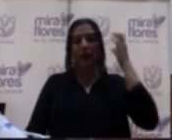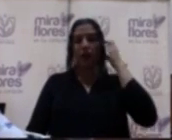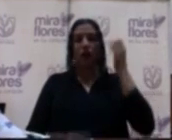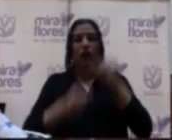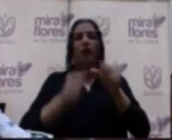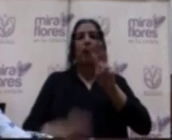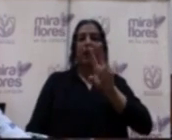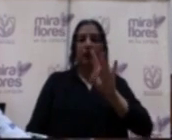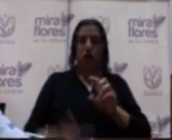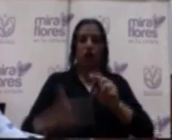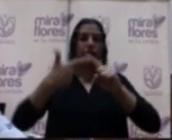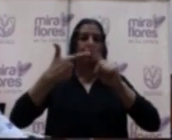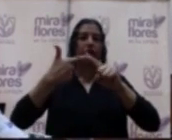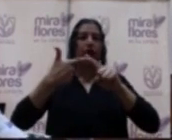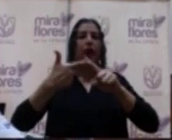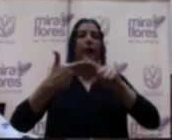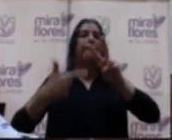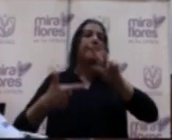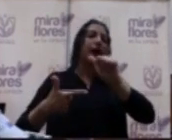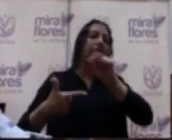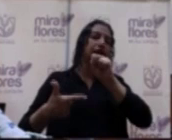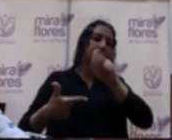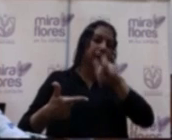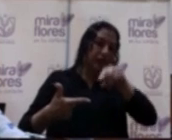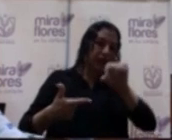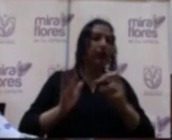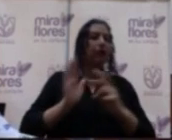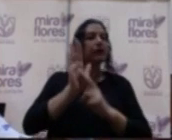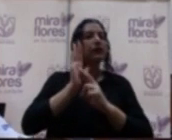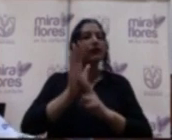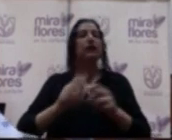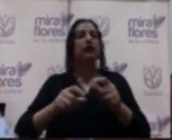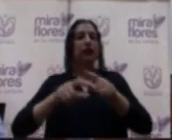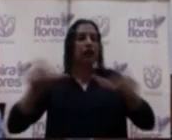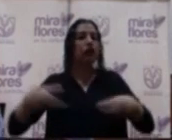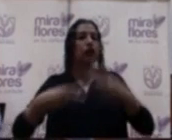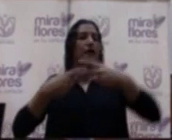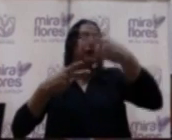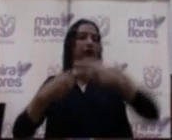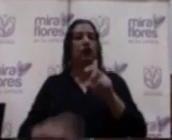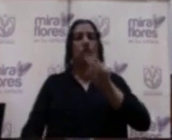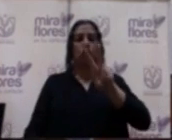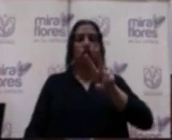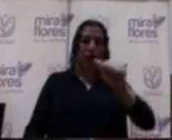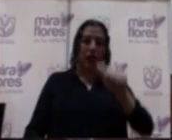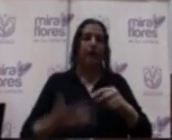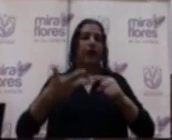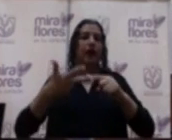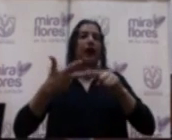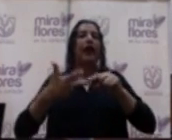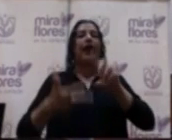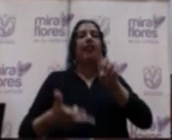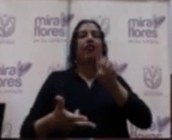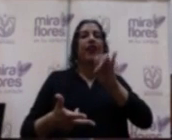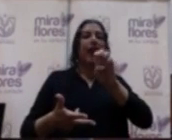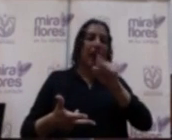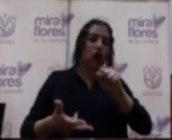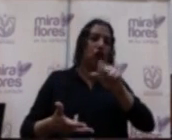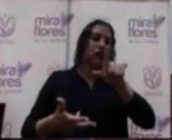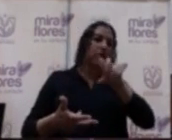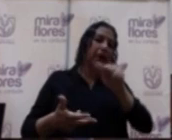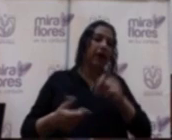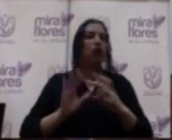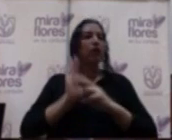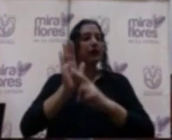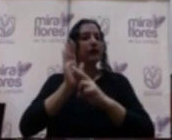Pedro Salas Vázquez, representante de la Zona 2A, Diego Samanamut Vallejo, representante de